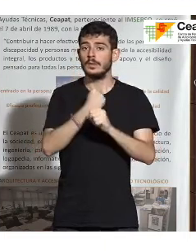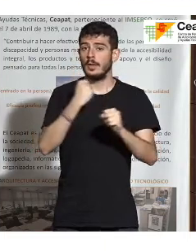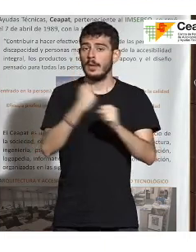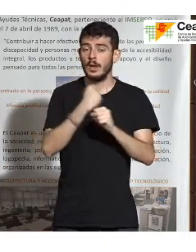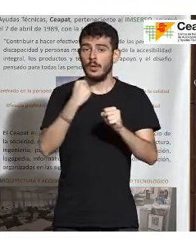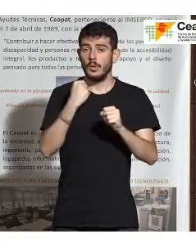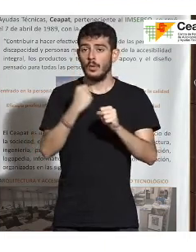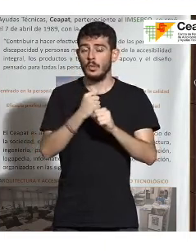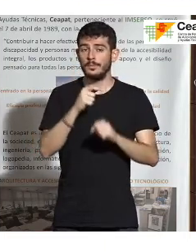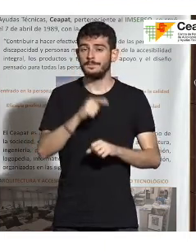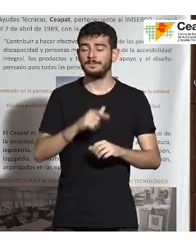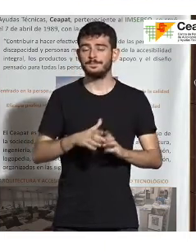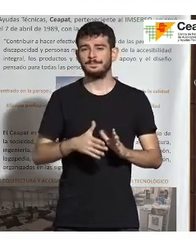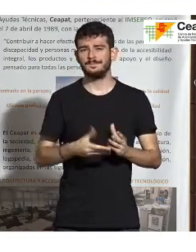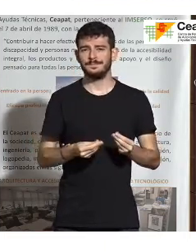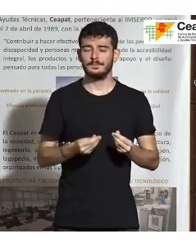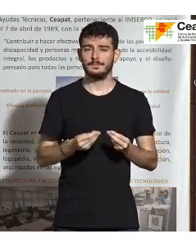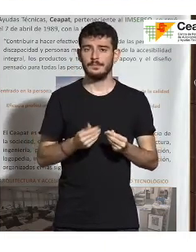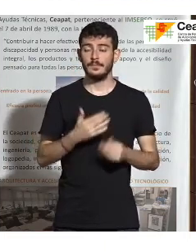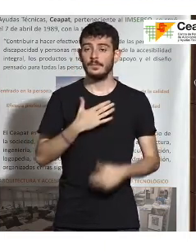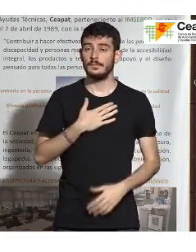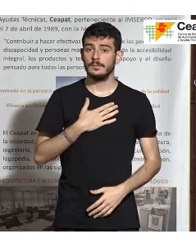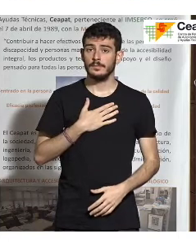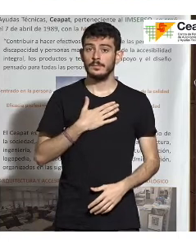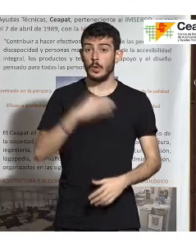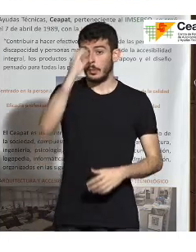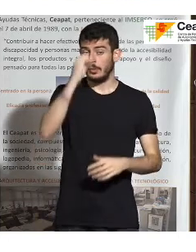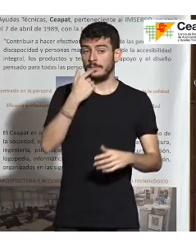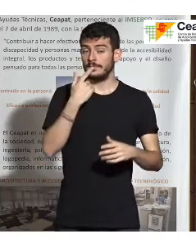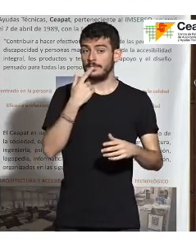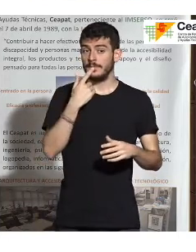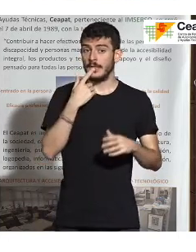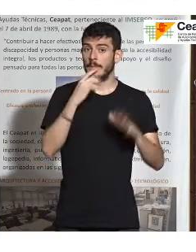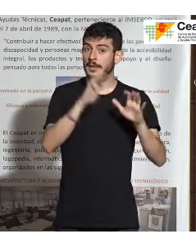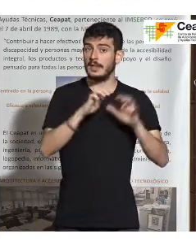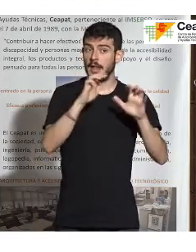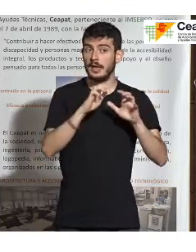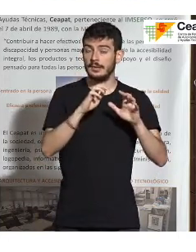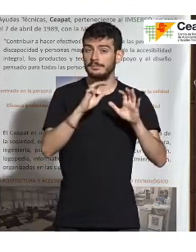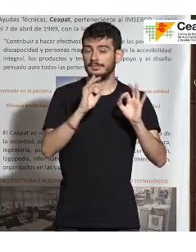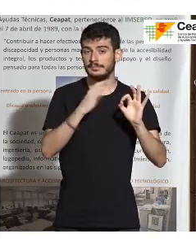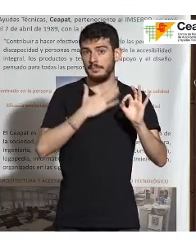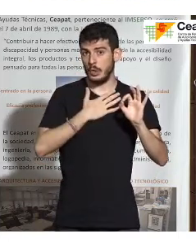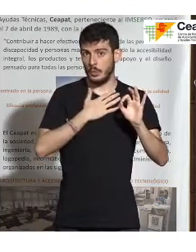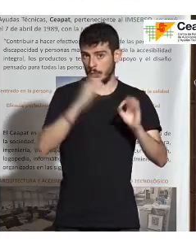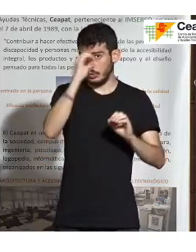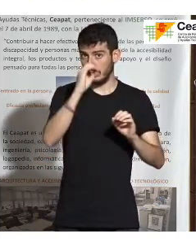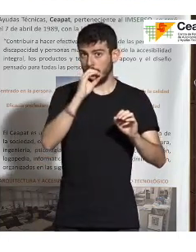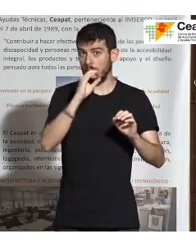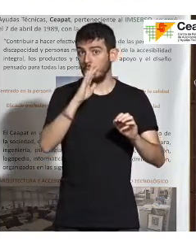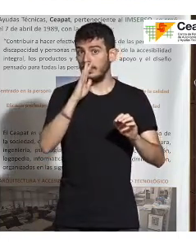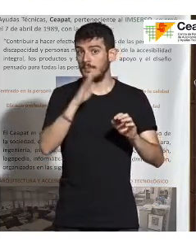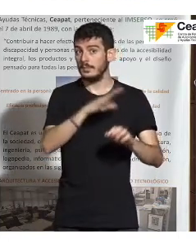primado el aprendizaje, digo por mi parte, porque hemos entendido cómo los